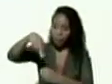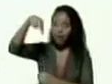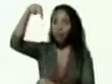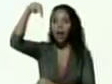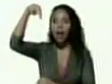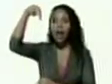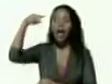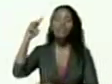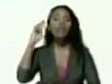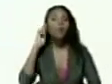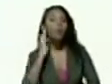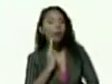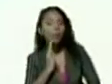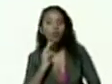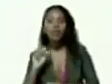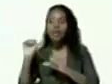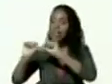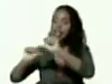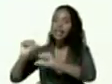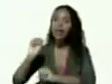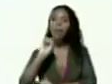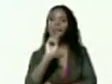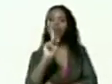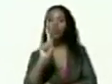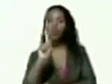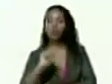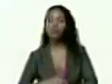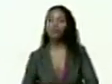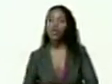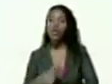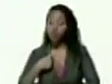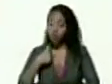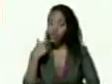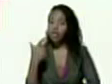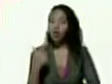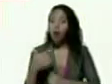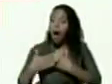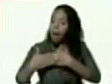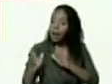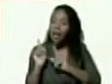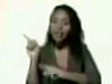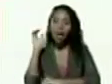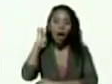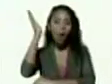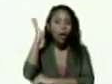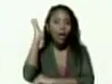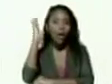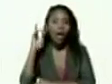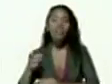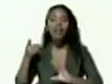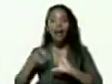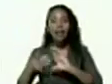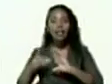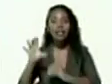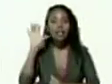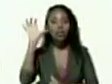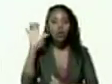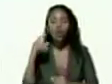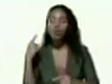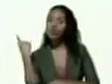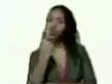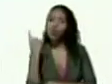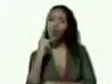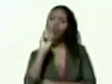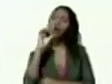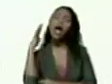bolivarianismo del siglo XXI por eso digo vamos a abrir esta jornada de carnetización y no sea solo una